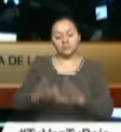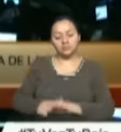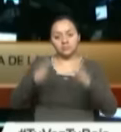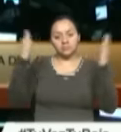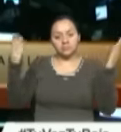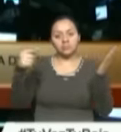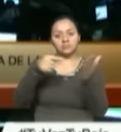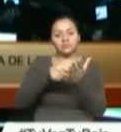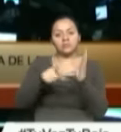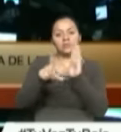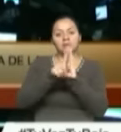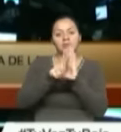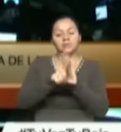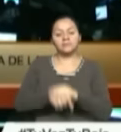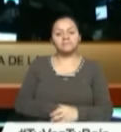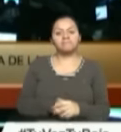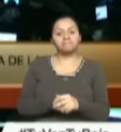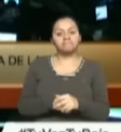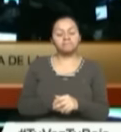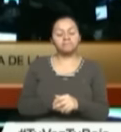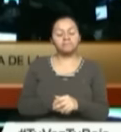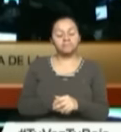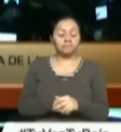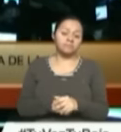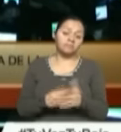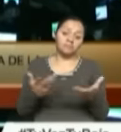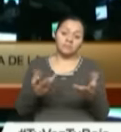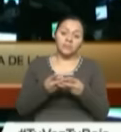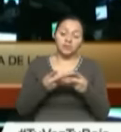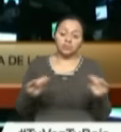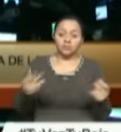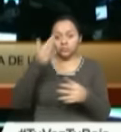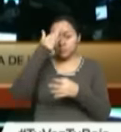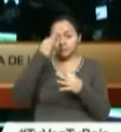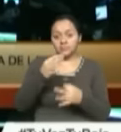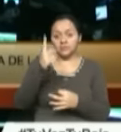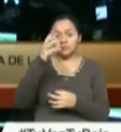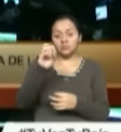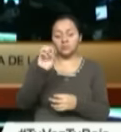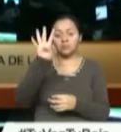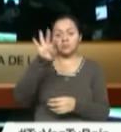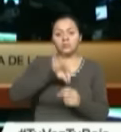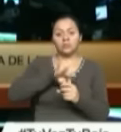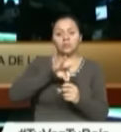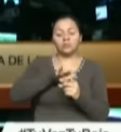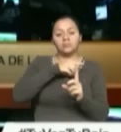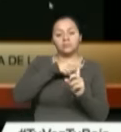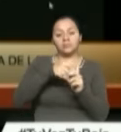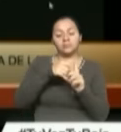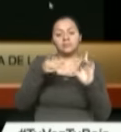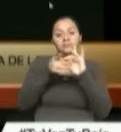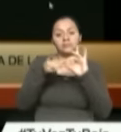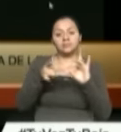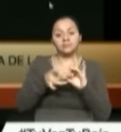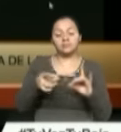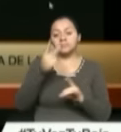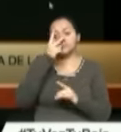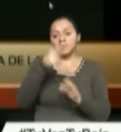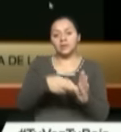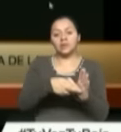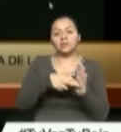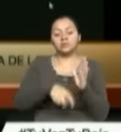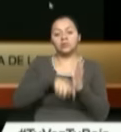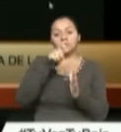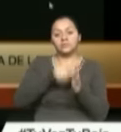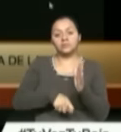establecidos en el Código General de Procesos. El veto fue resuelto con 104 votos a favor. El texto será remitido al registro oficial,